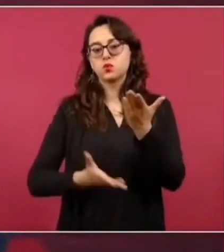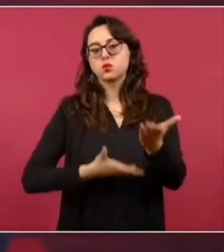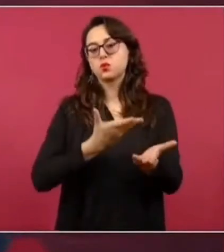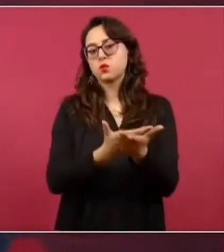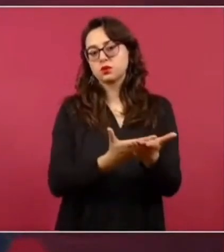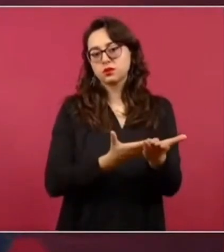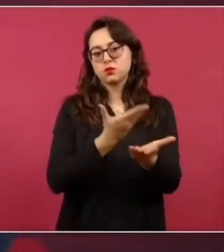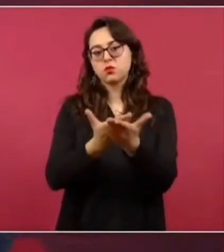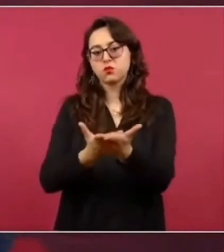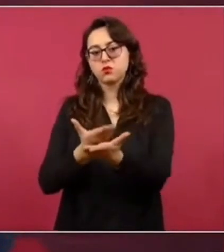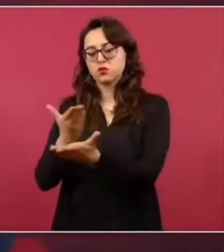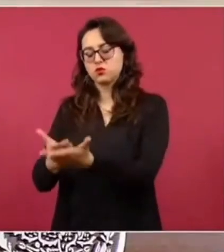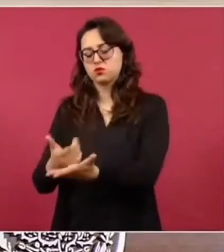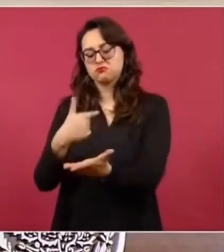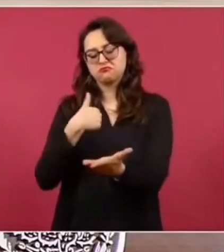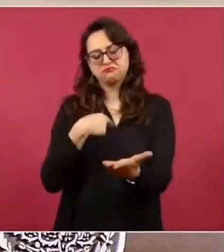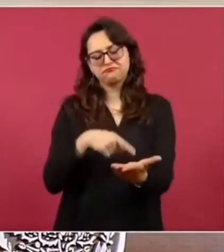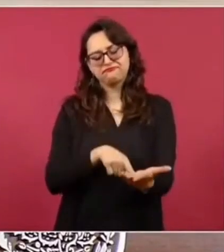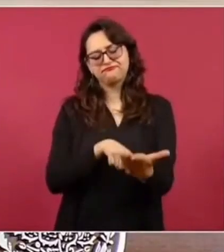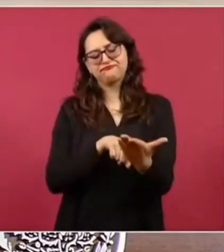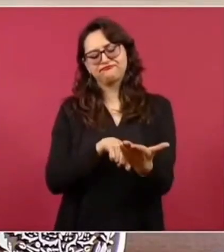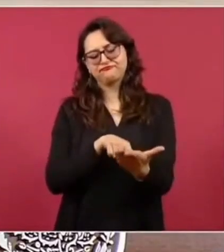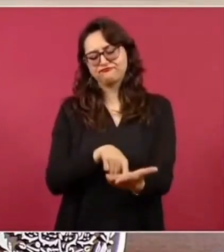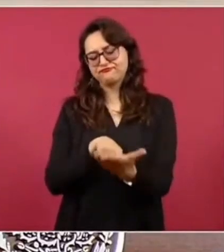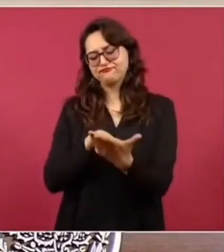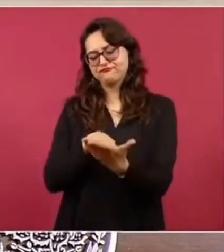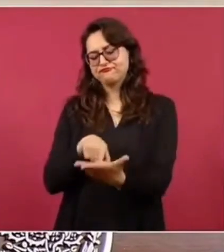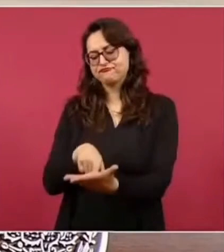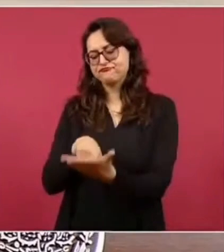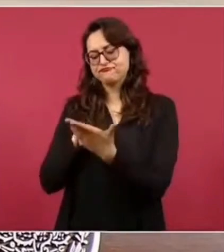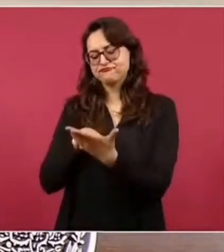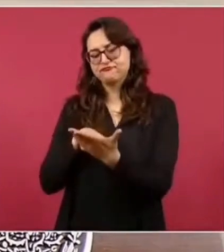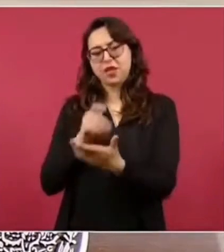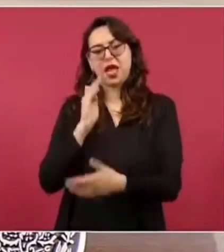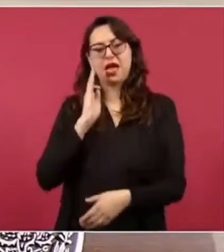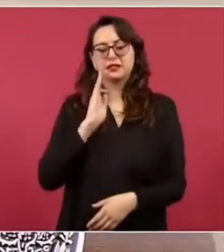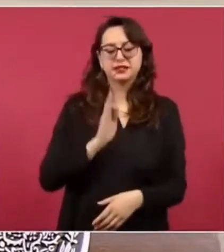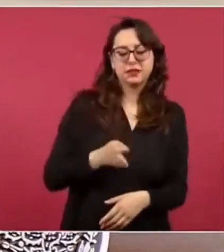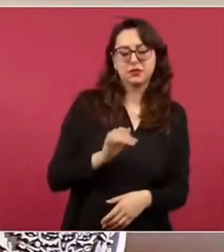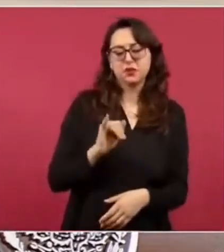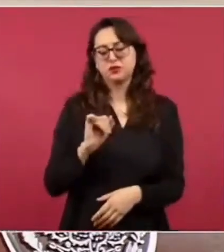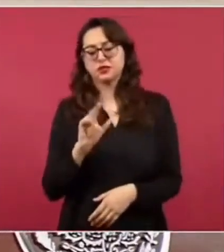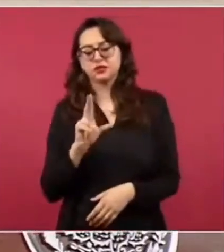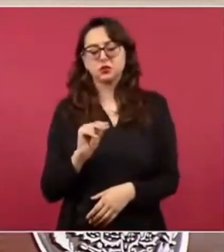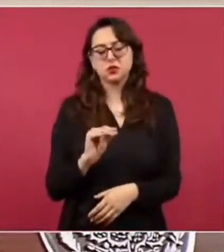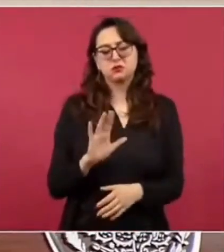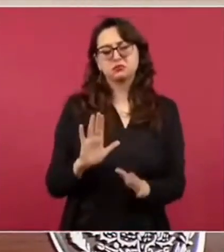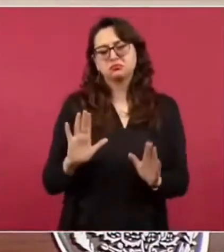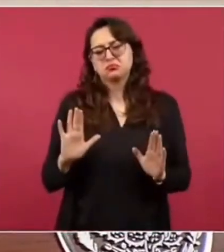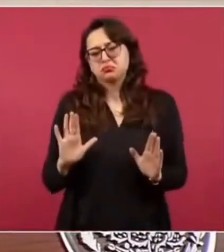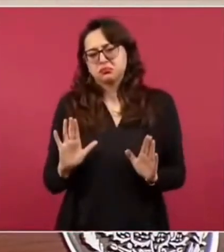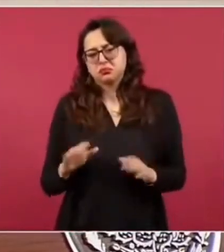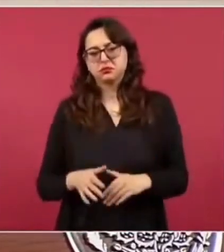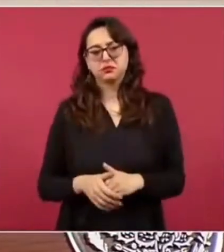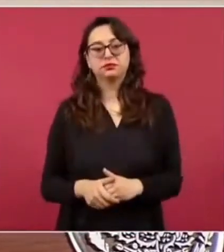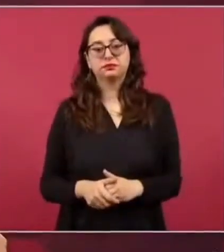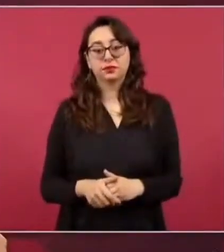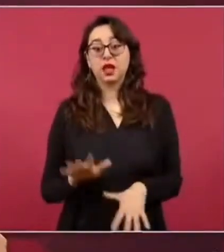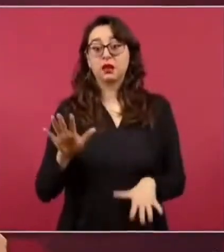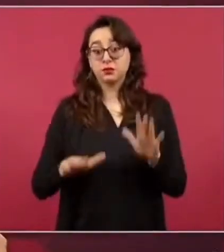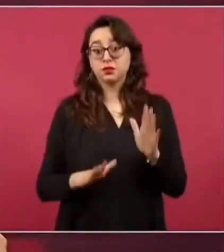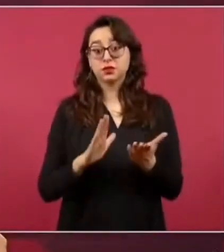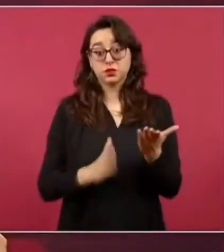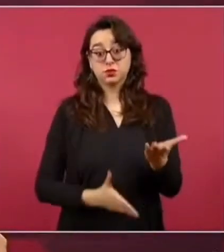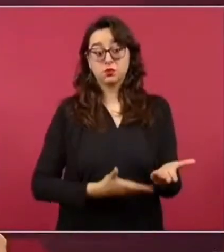si las acepta o no hay propuestas este indecorosas